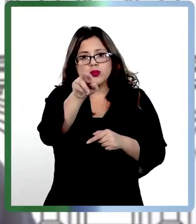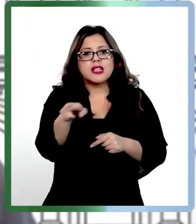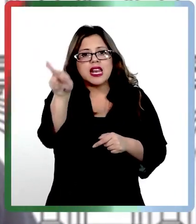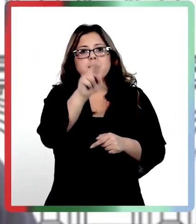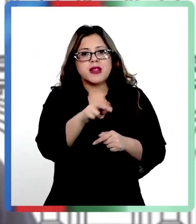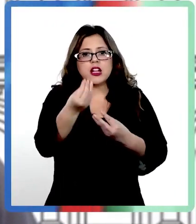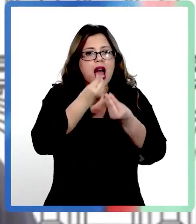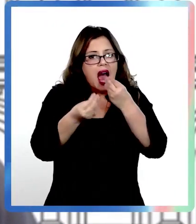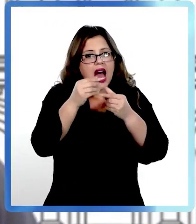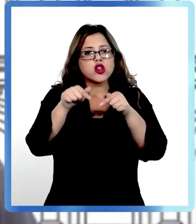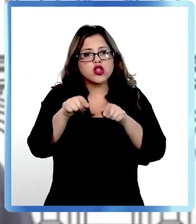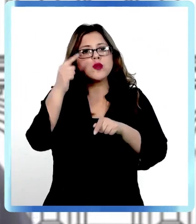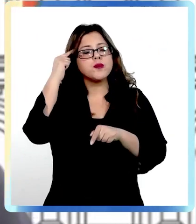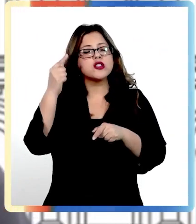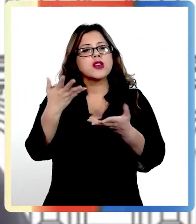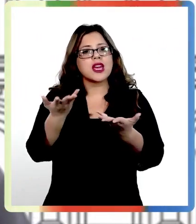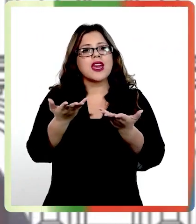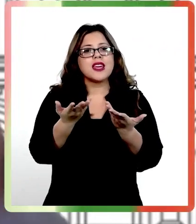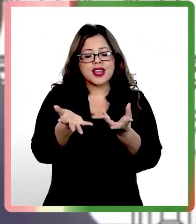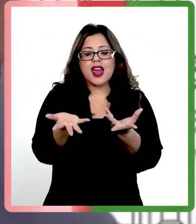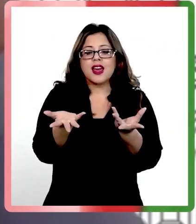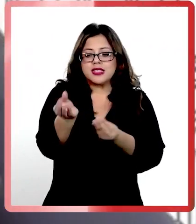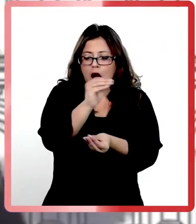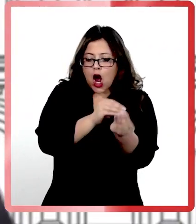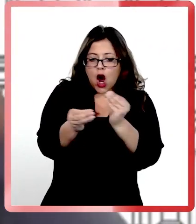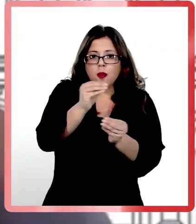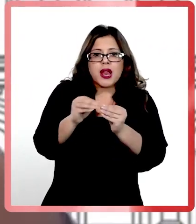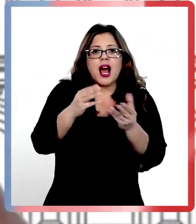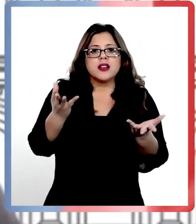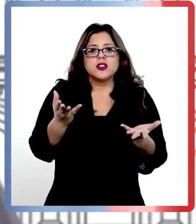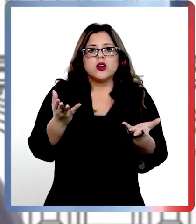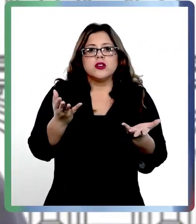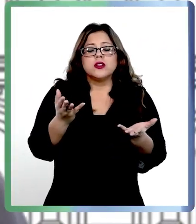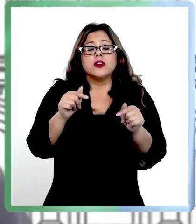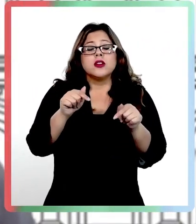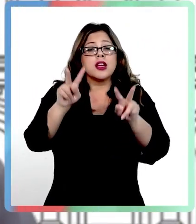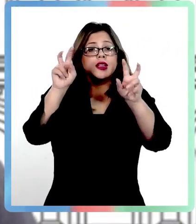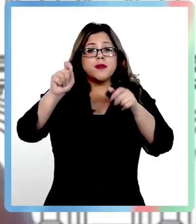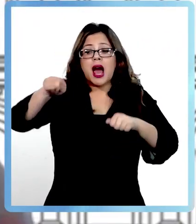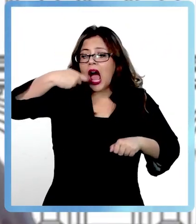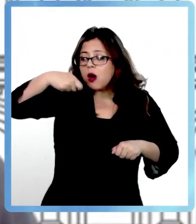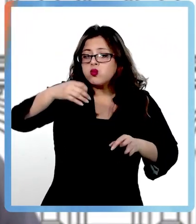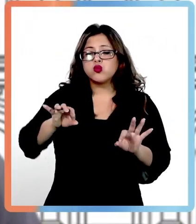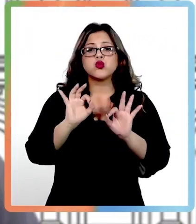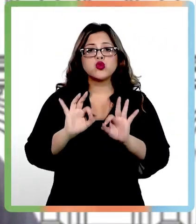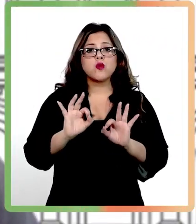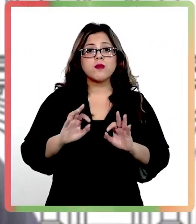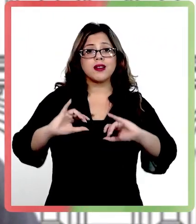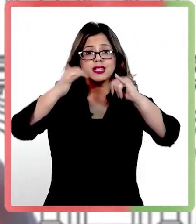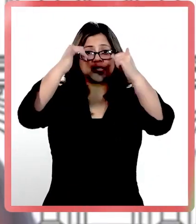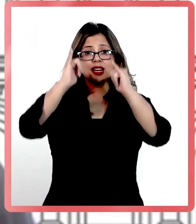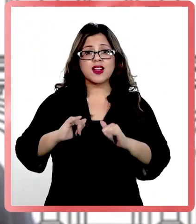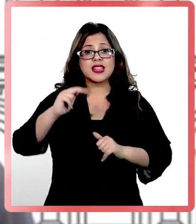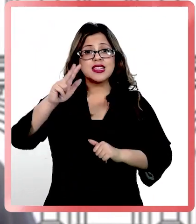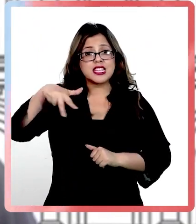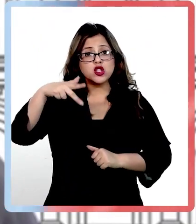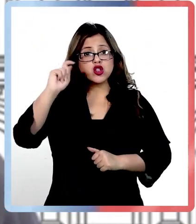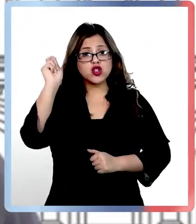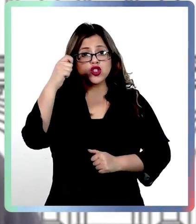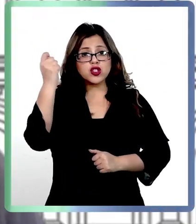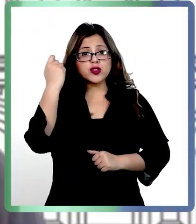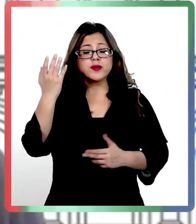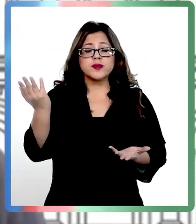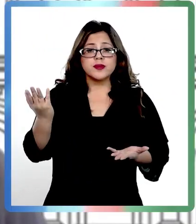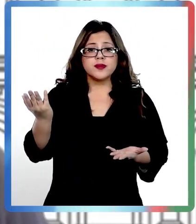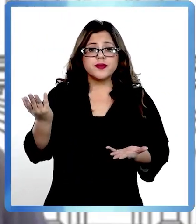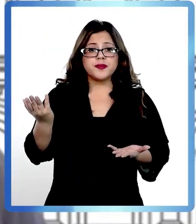alimentos. Por lo tanto, yo creo que ahí uno tiene que ir jugando. Entonces, por ejemplo, en un almuerzo normal, de celebración de 18,